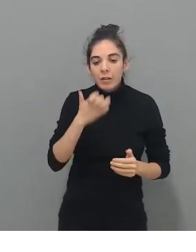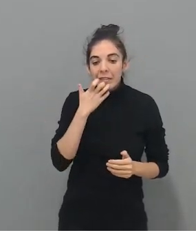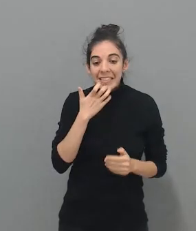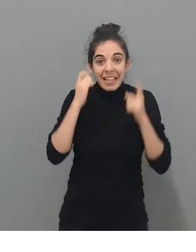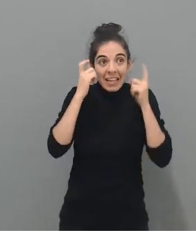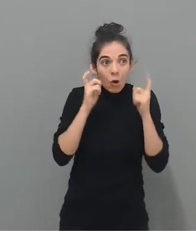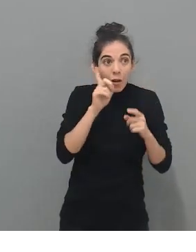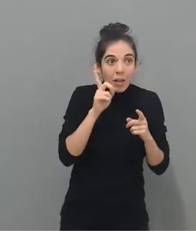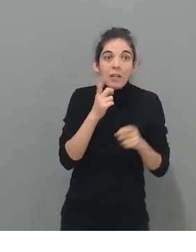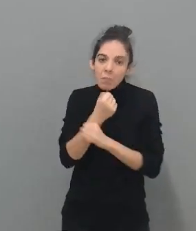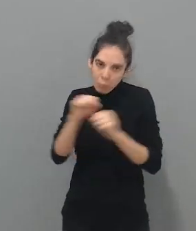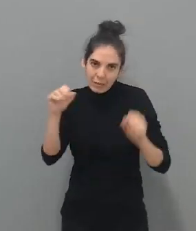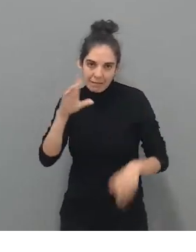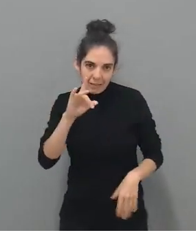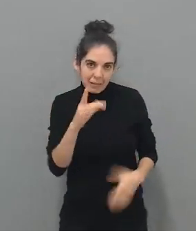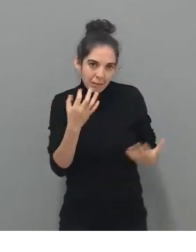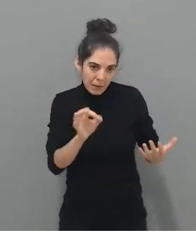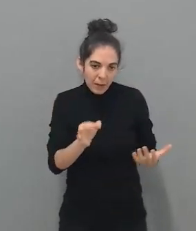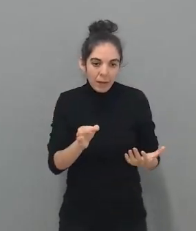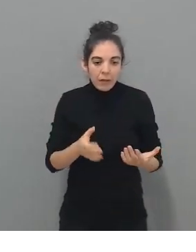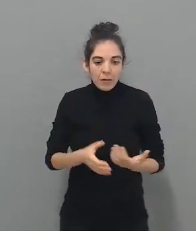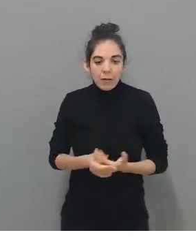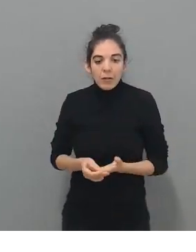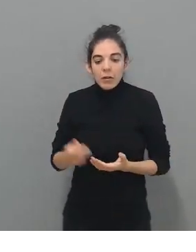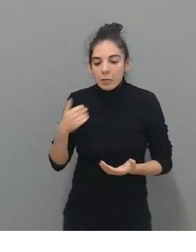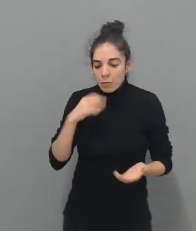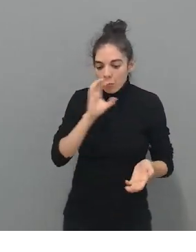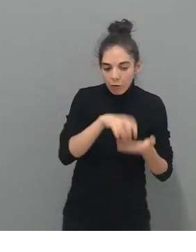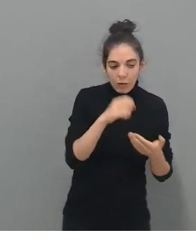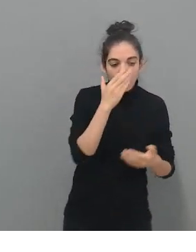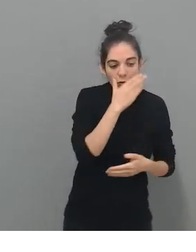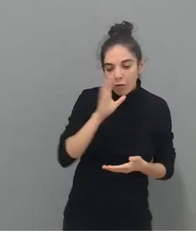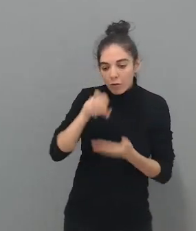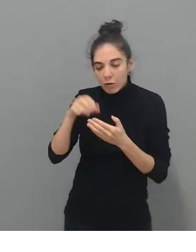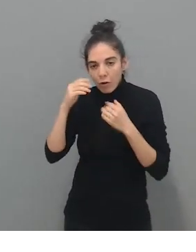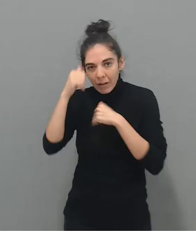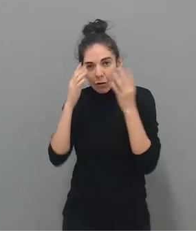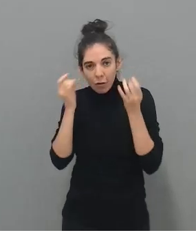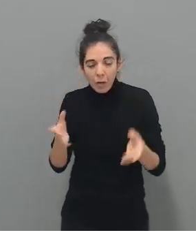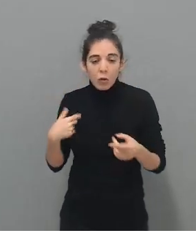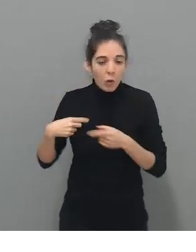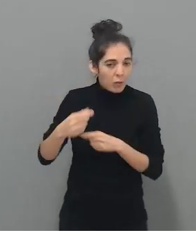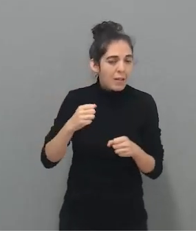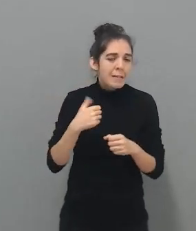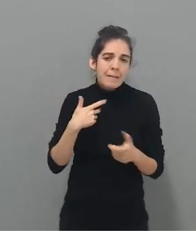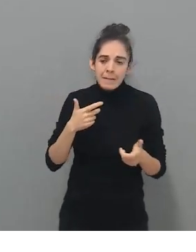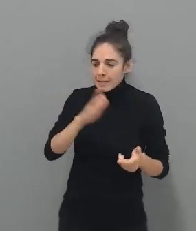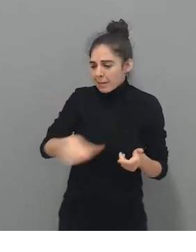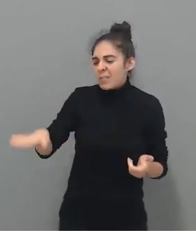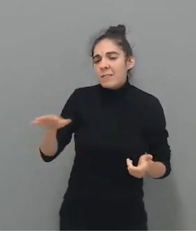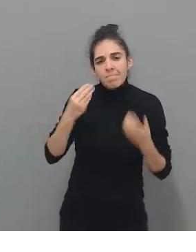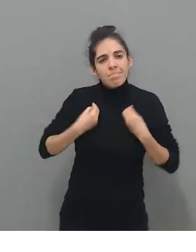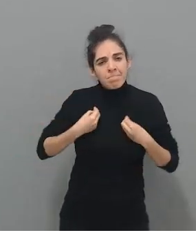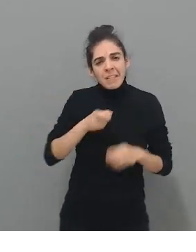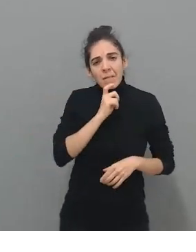diariamente y los centros educativos que estamos y los centros de atención temprana, el día a día es muy complicado, pero si lo intentamos, al final estos niños